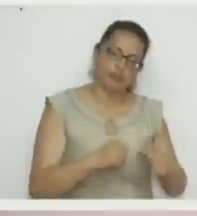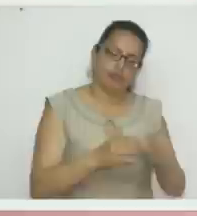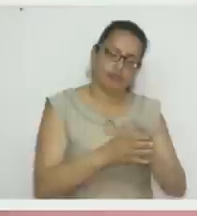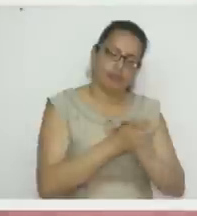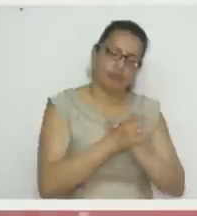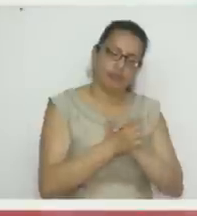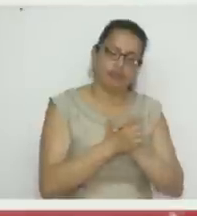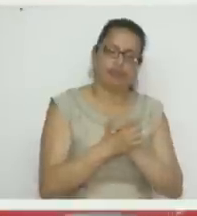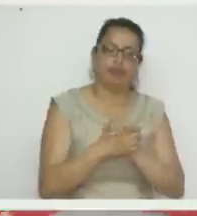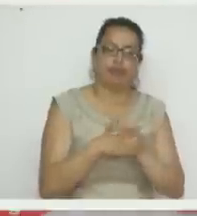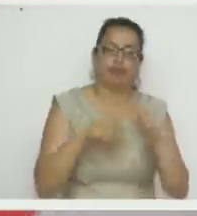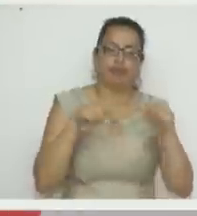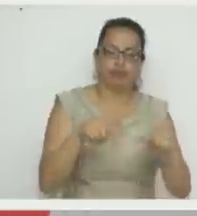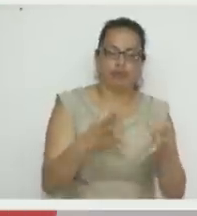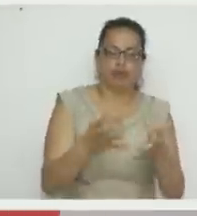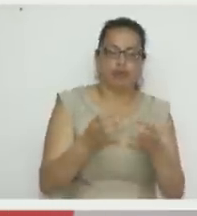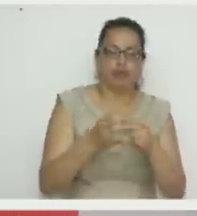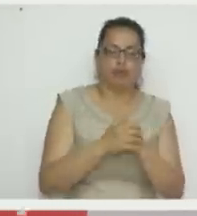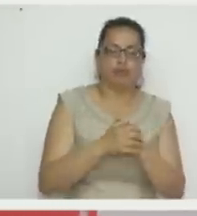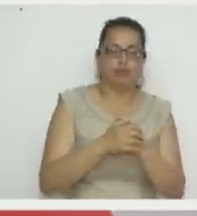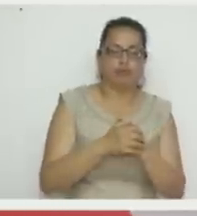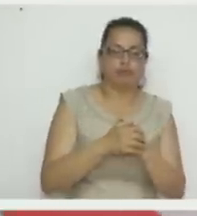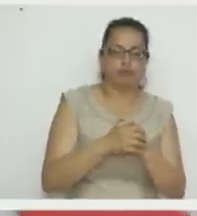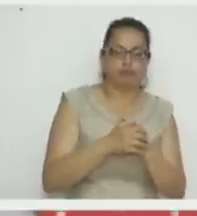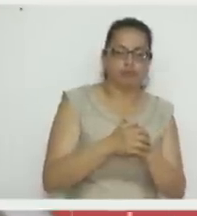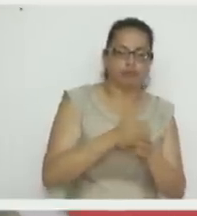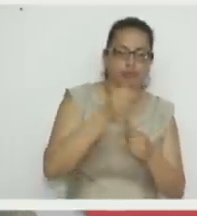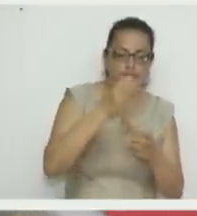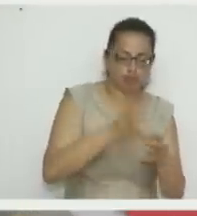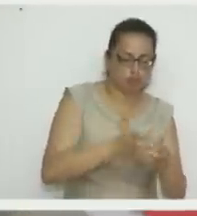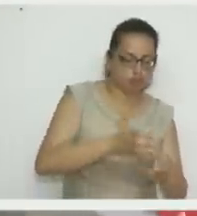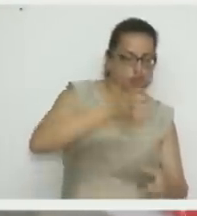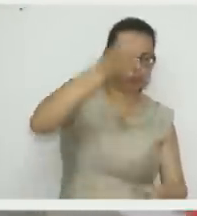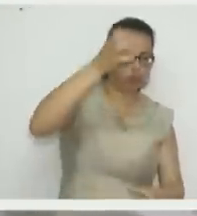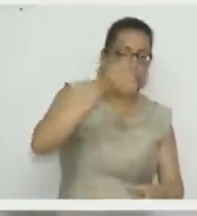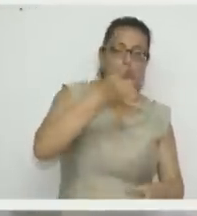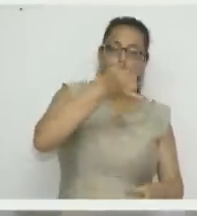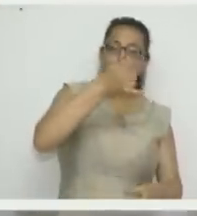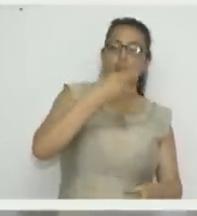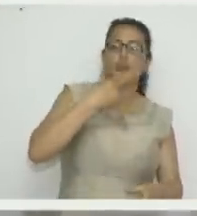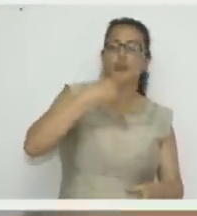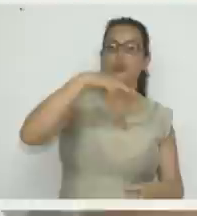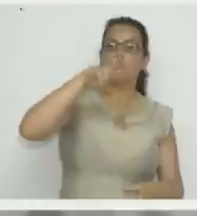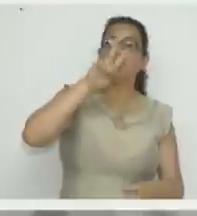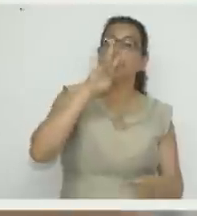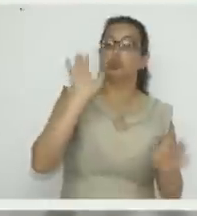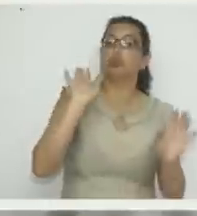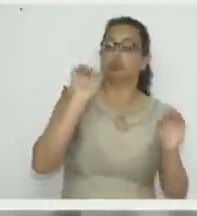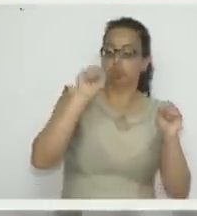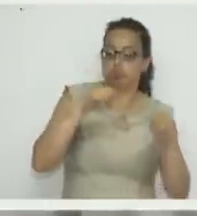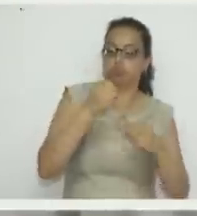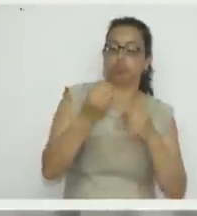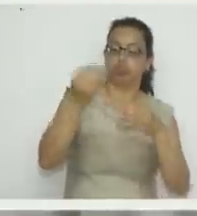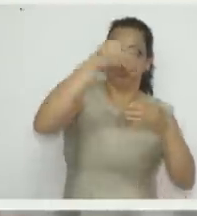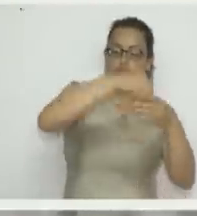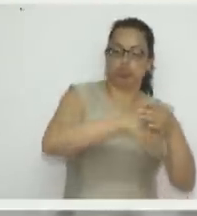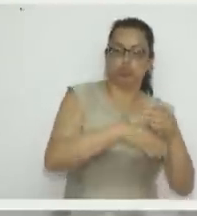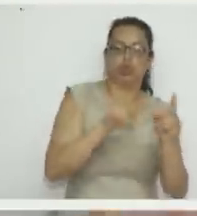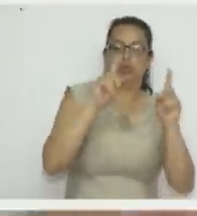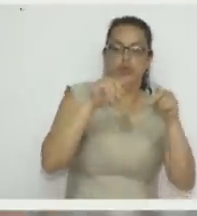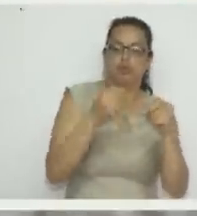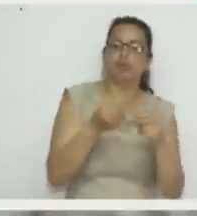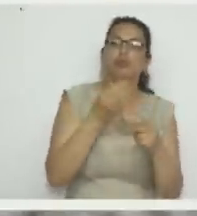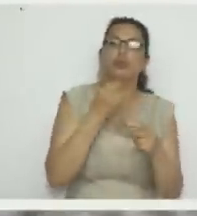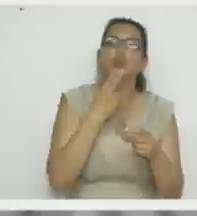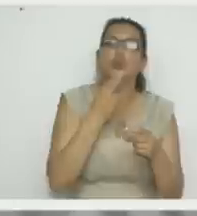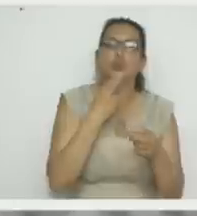Aquí podemos colocar, incluso si le hacemos más grandecito, una botella de vino, ¿cierto? Sí, claro. O se puede colocar acá los bombones o